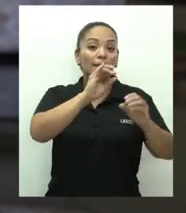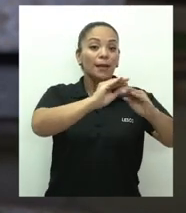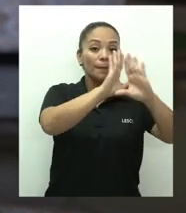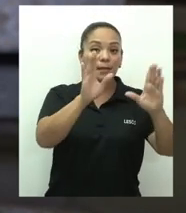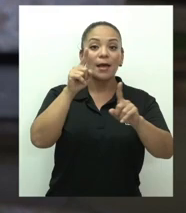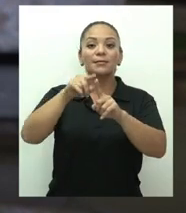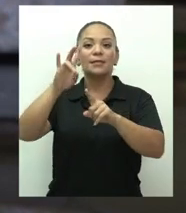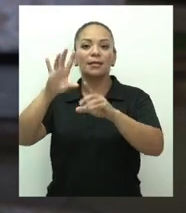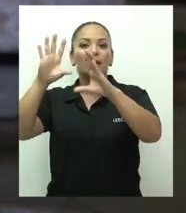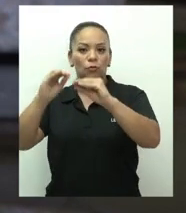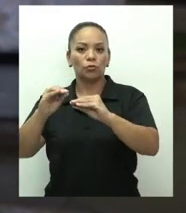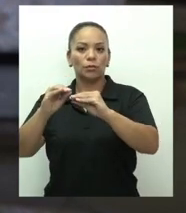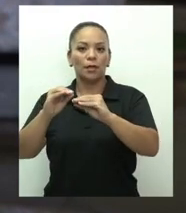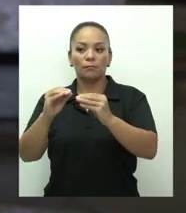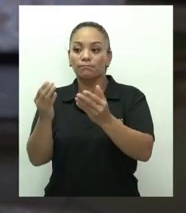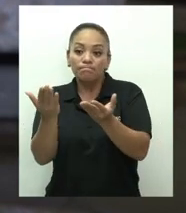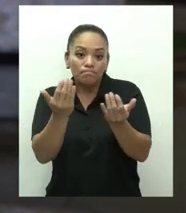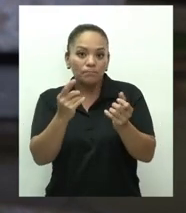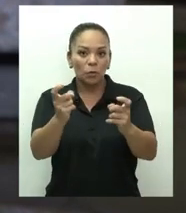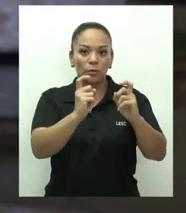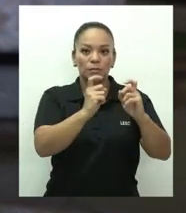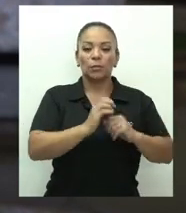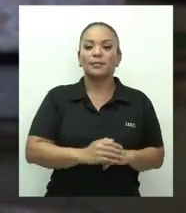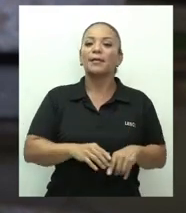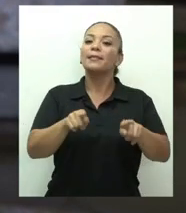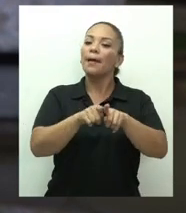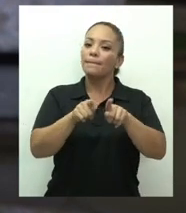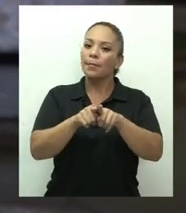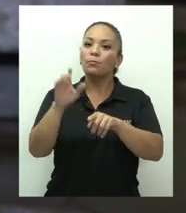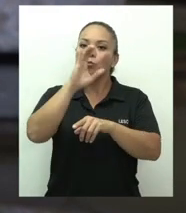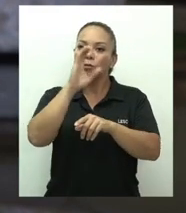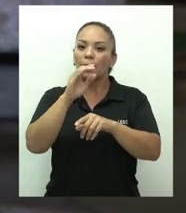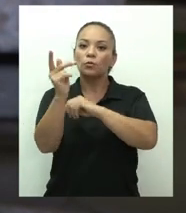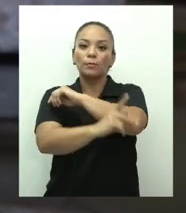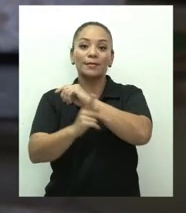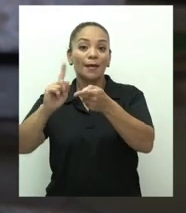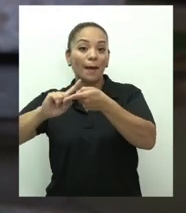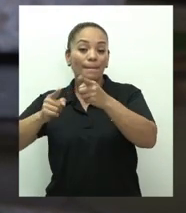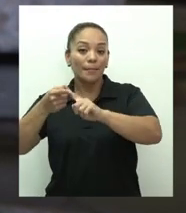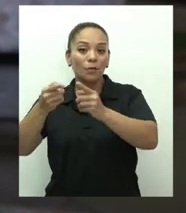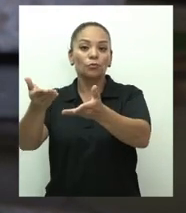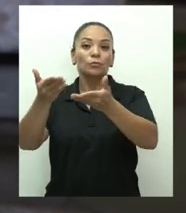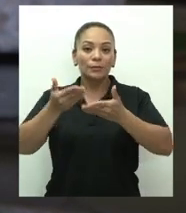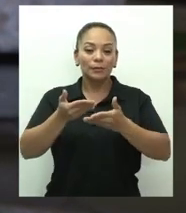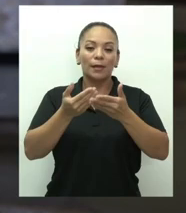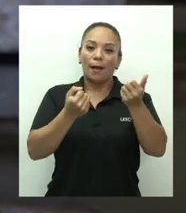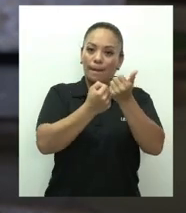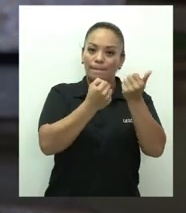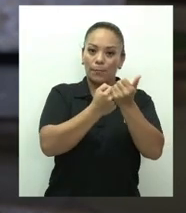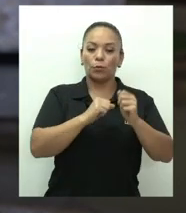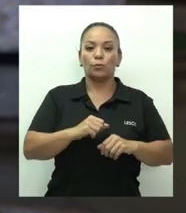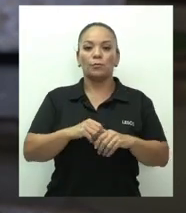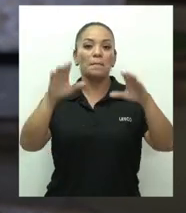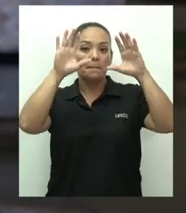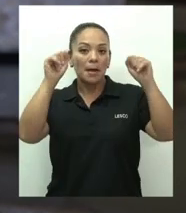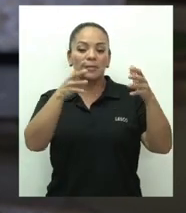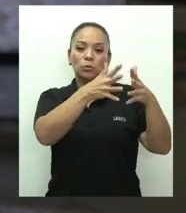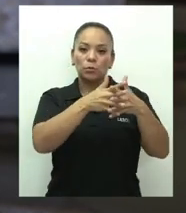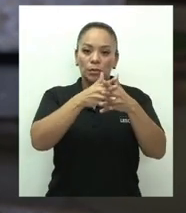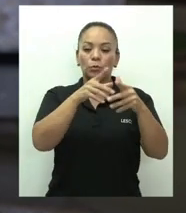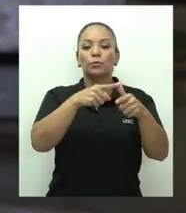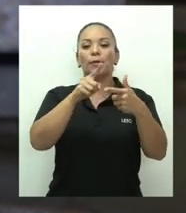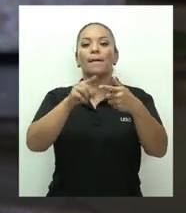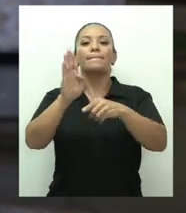Buscamos aportes de países e instituciones amigas, como la Embajada de los Estados Unidos, el Banco Centroamericano de